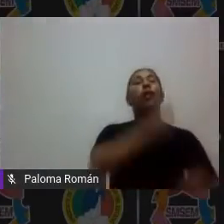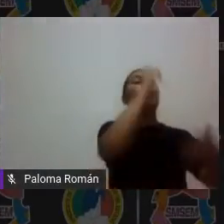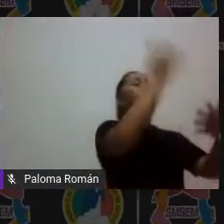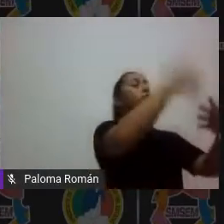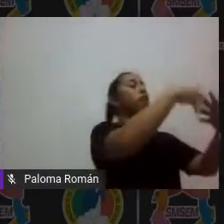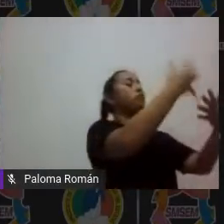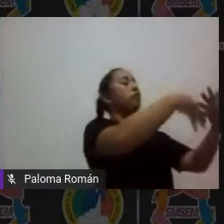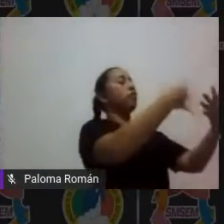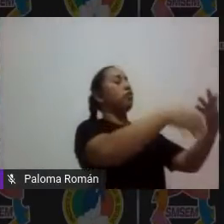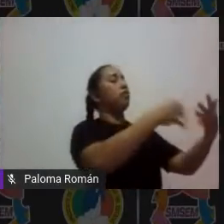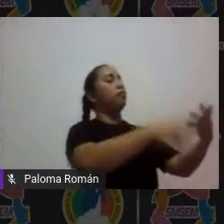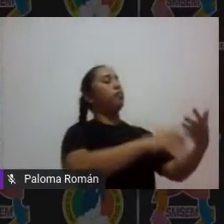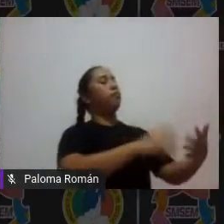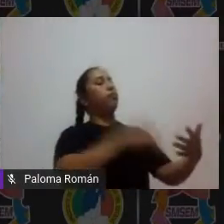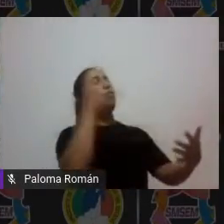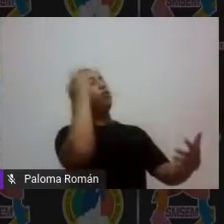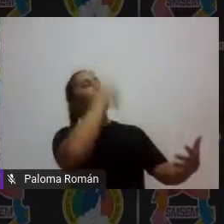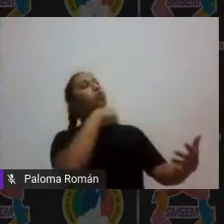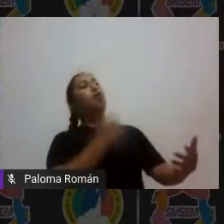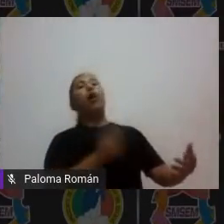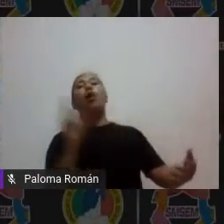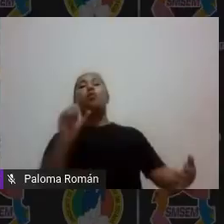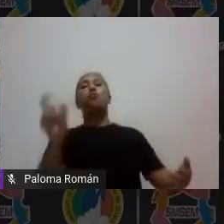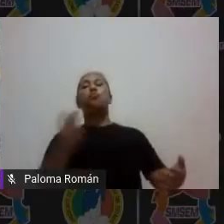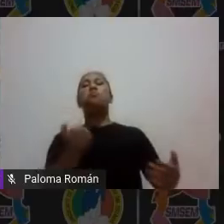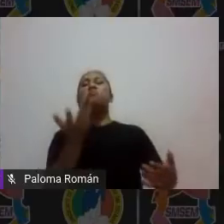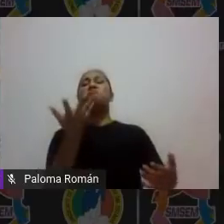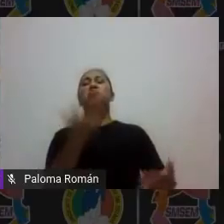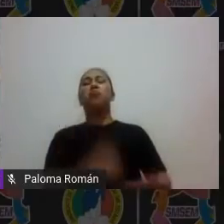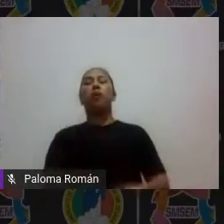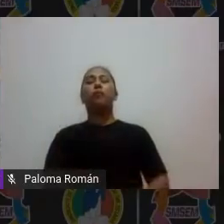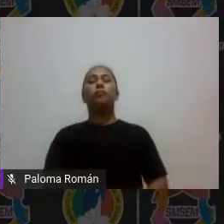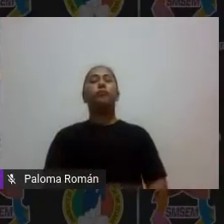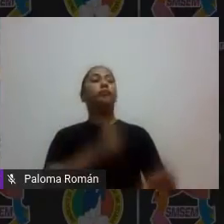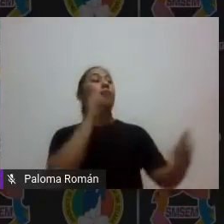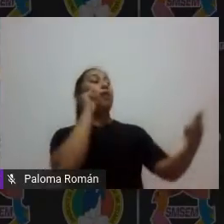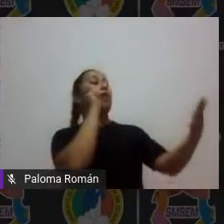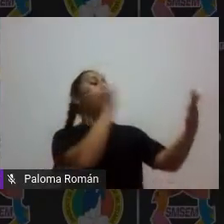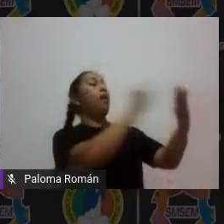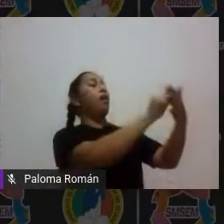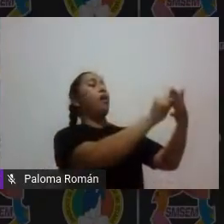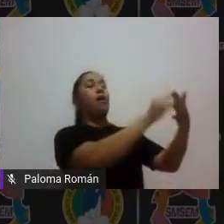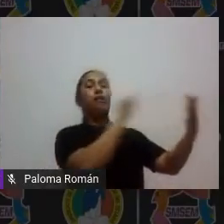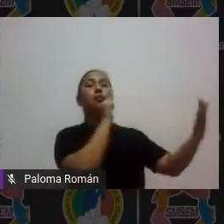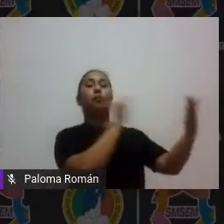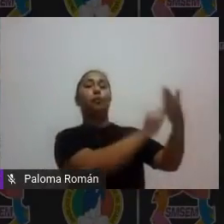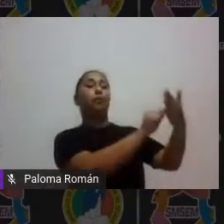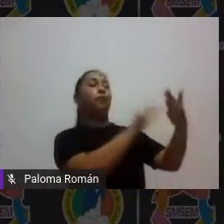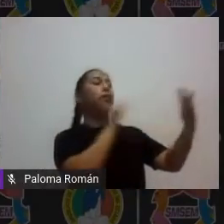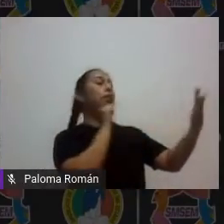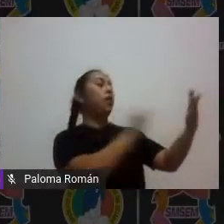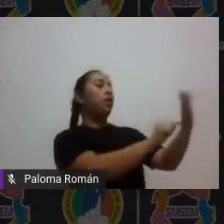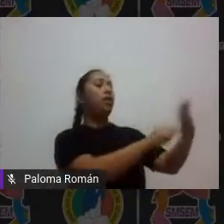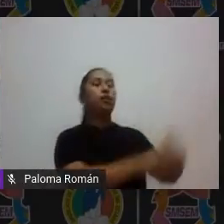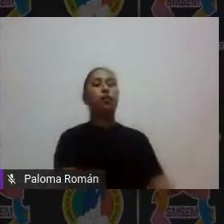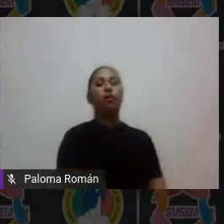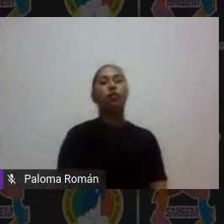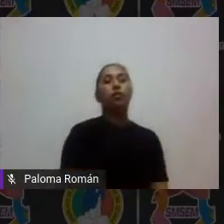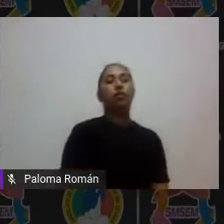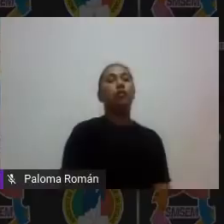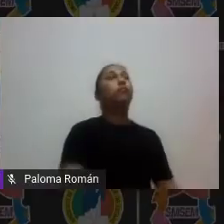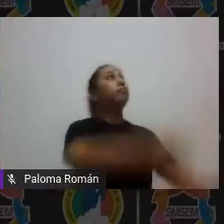cual eliges señala y con cuántos si eliges por ejemplo una escala